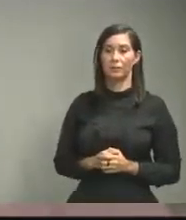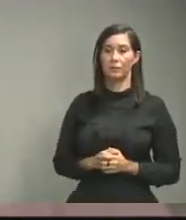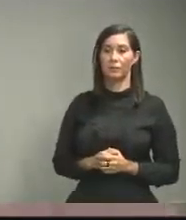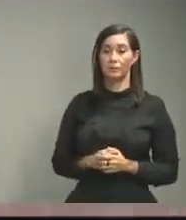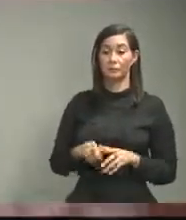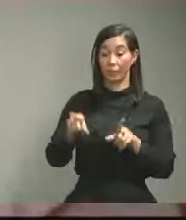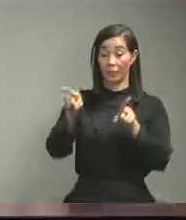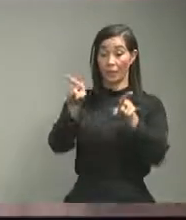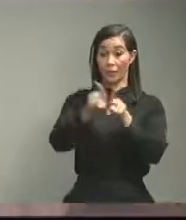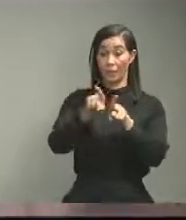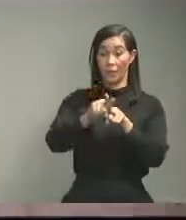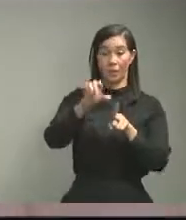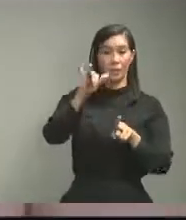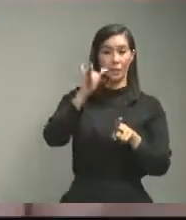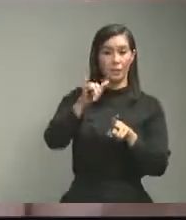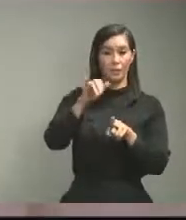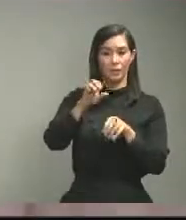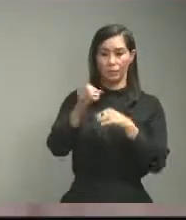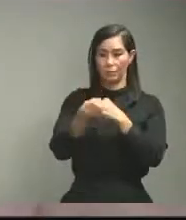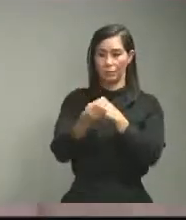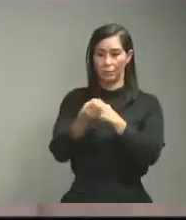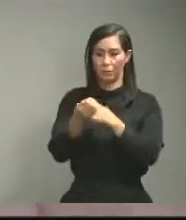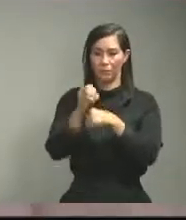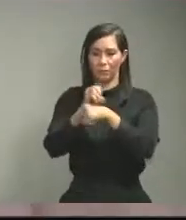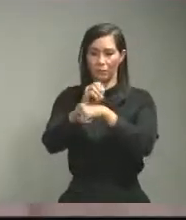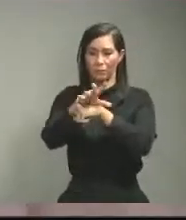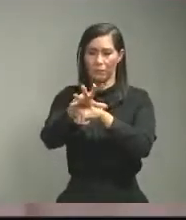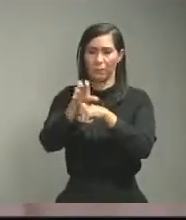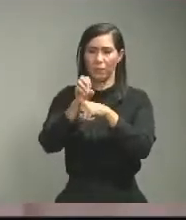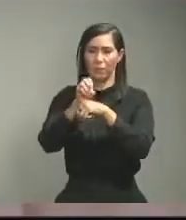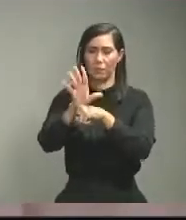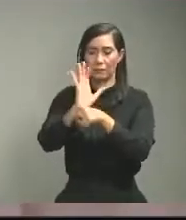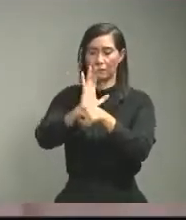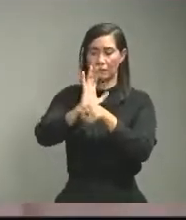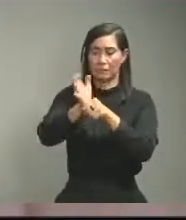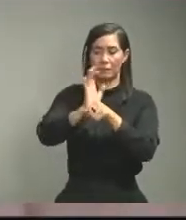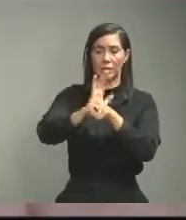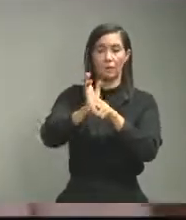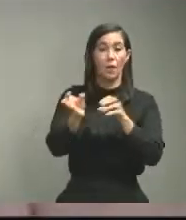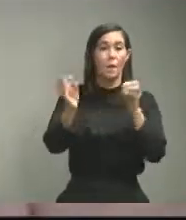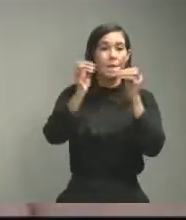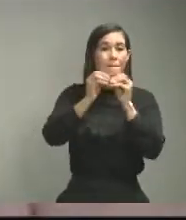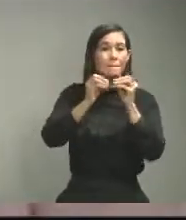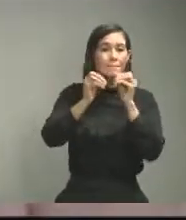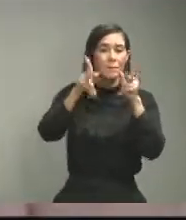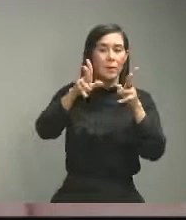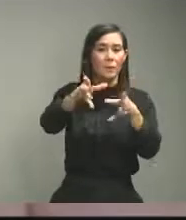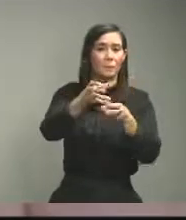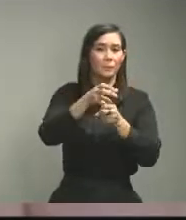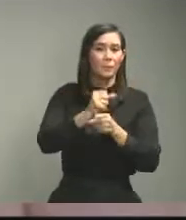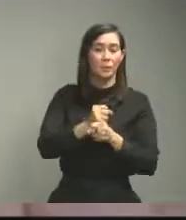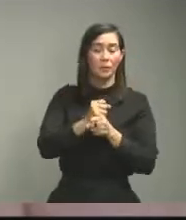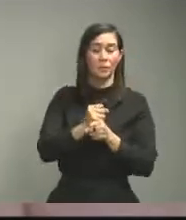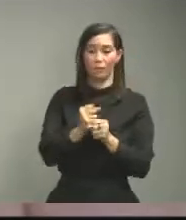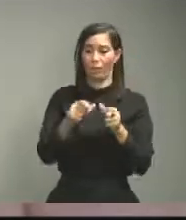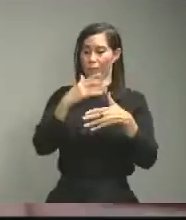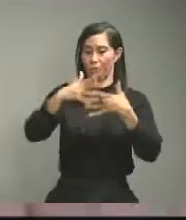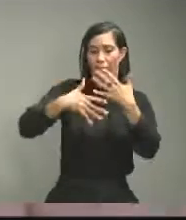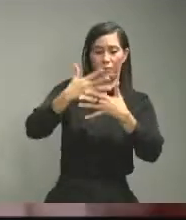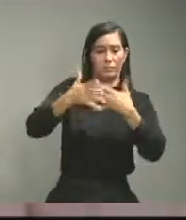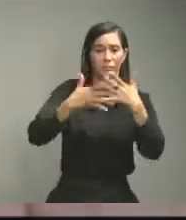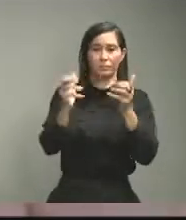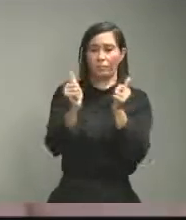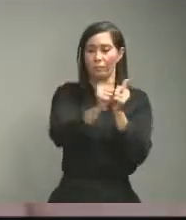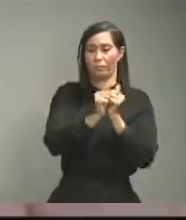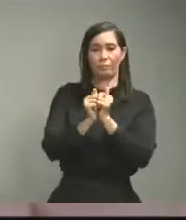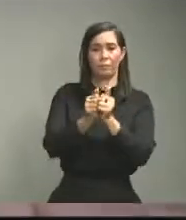esa provincia donde hay más contagio más detenidos de toque de queda hay menos distanciamiento social según